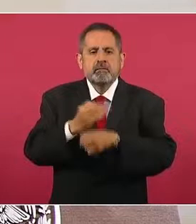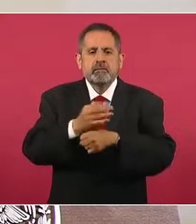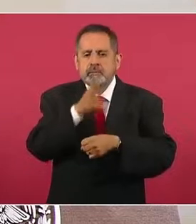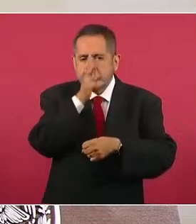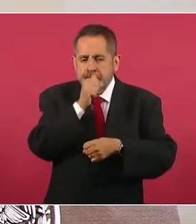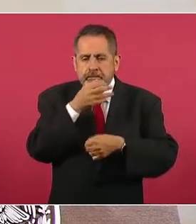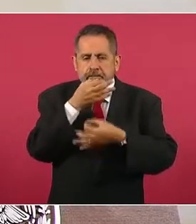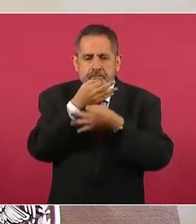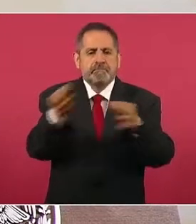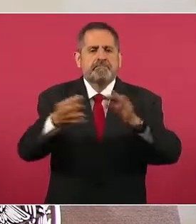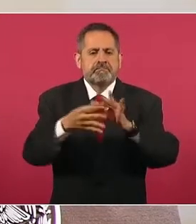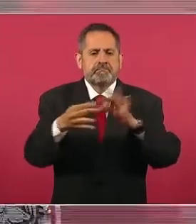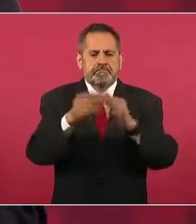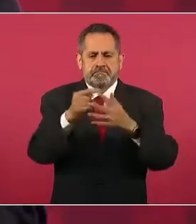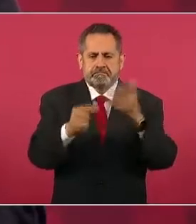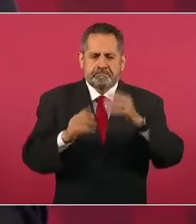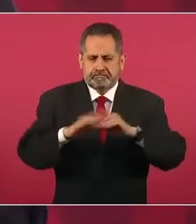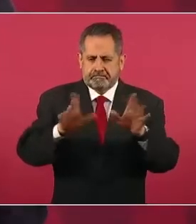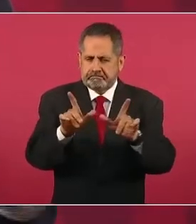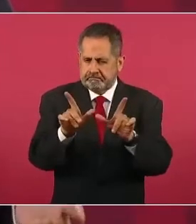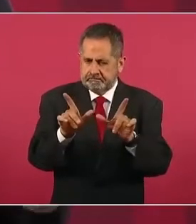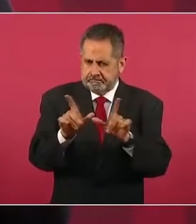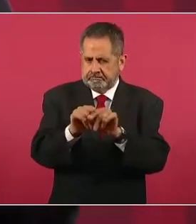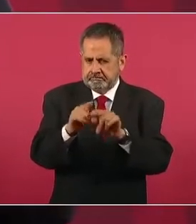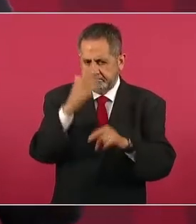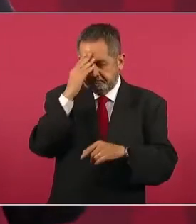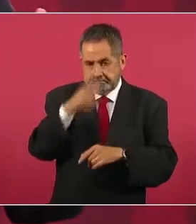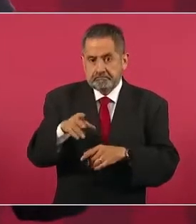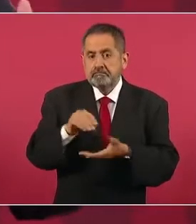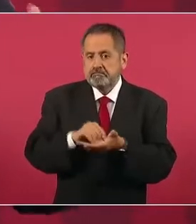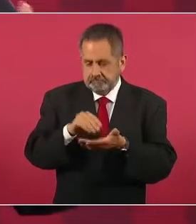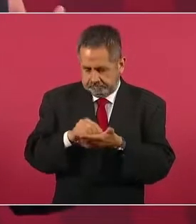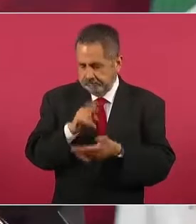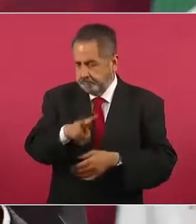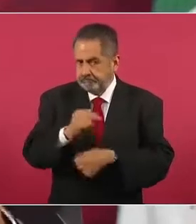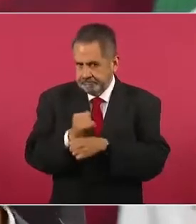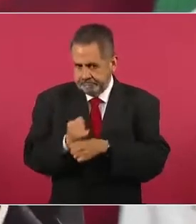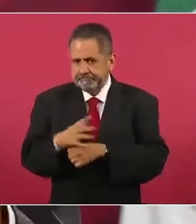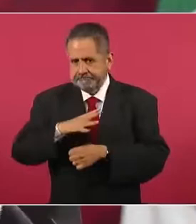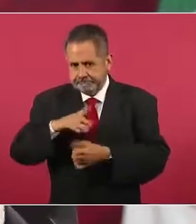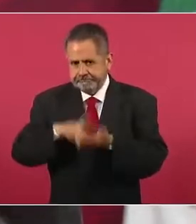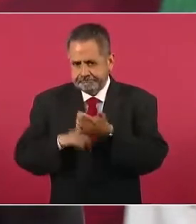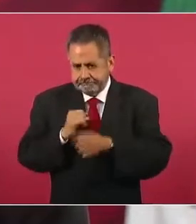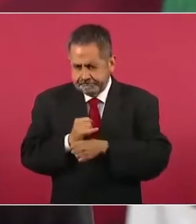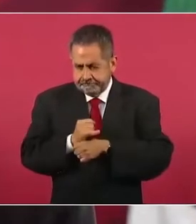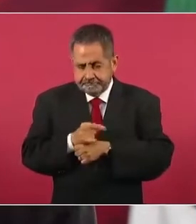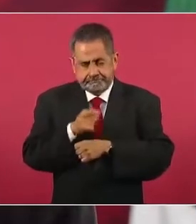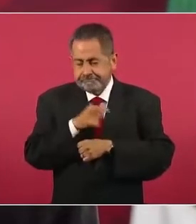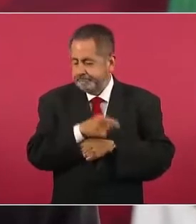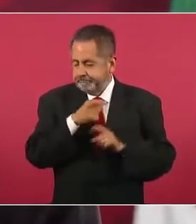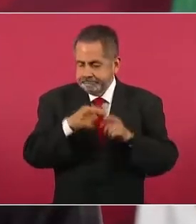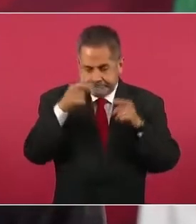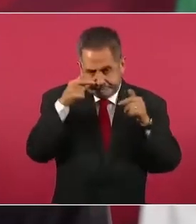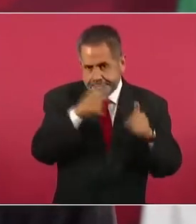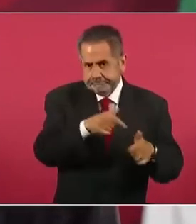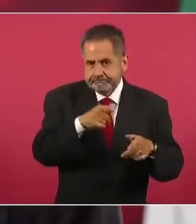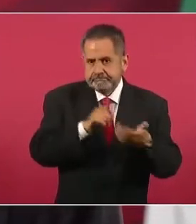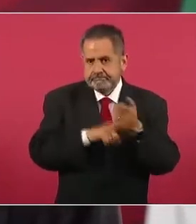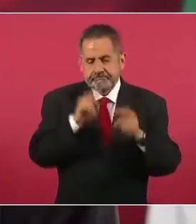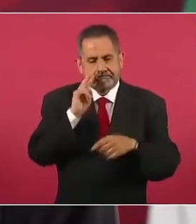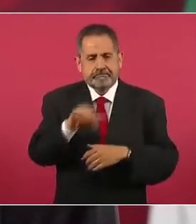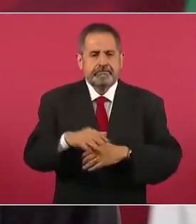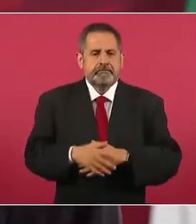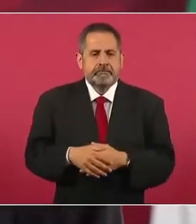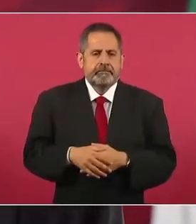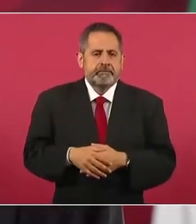decir más porque sí estamos atendiendo de manera especial el asunto. Si es una